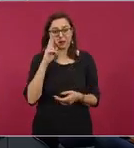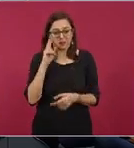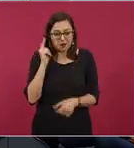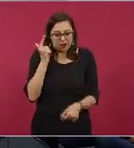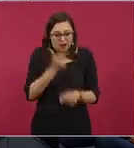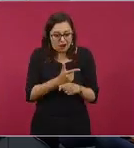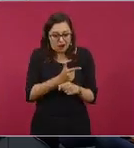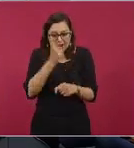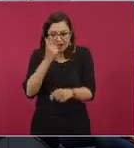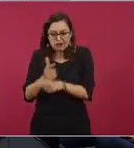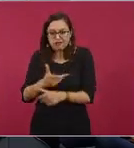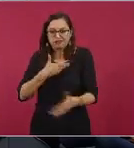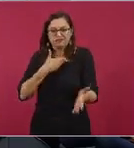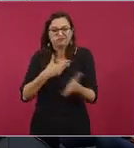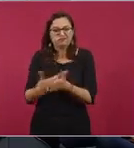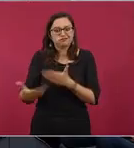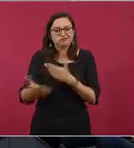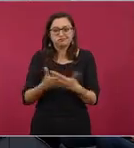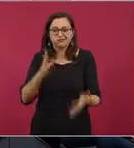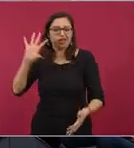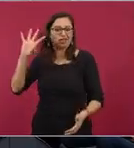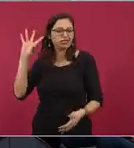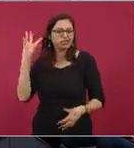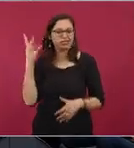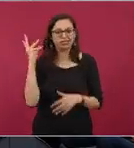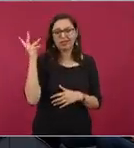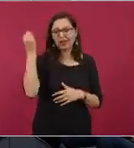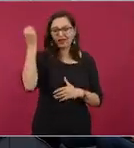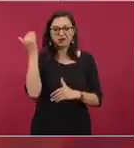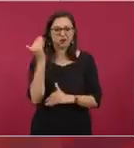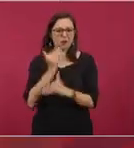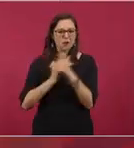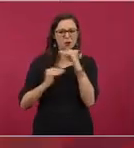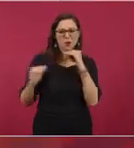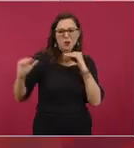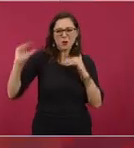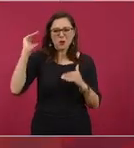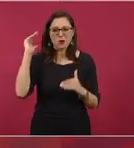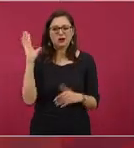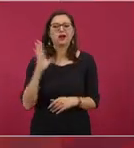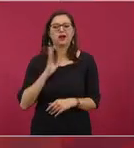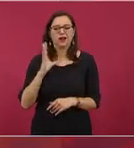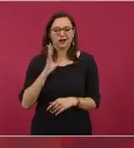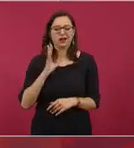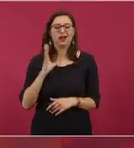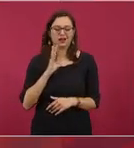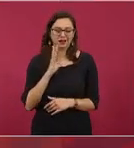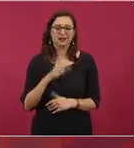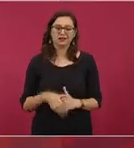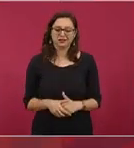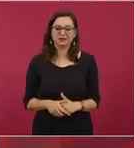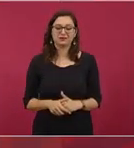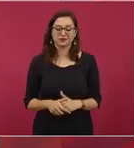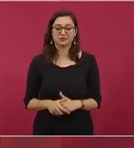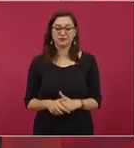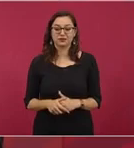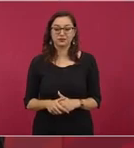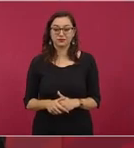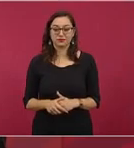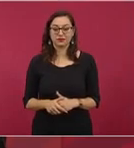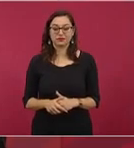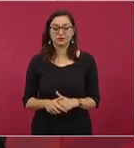de avanzada que tiene el aeropuerto ya ya